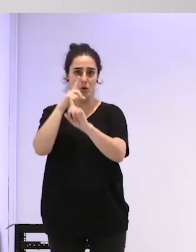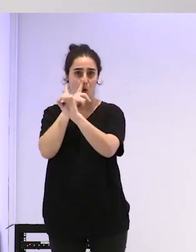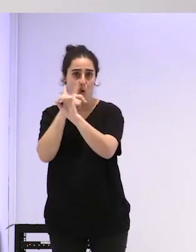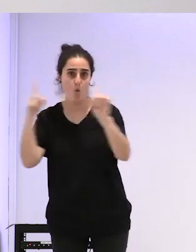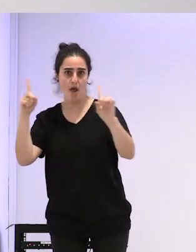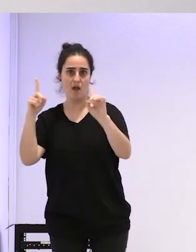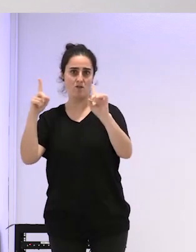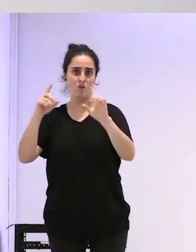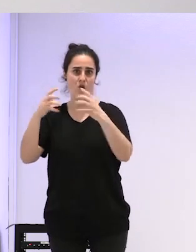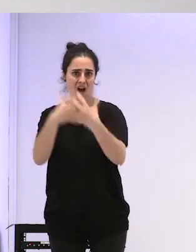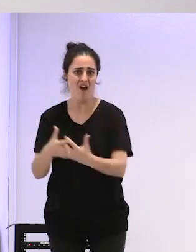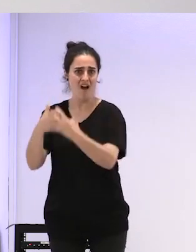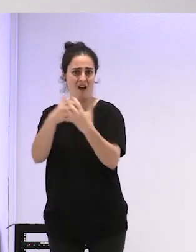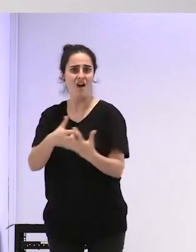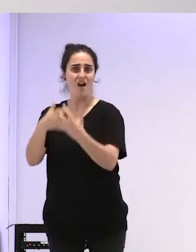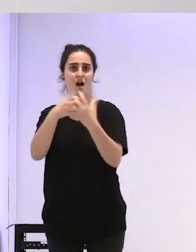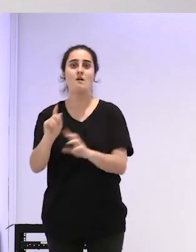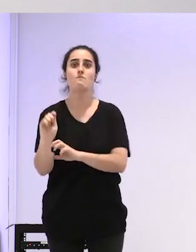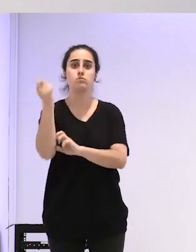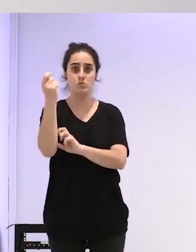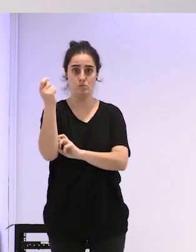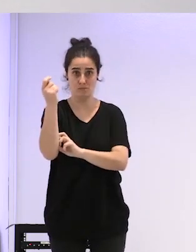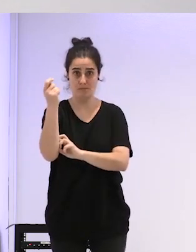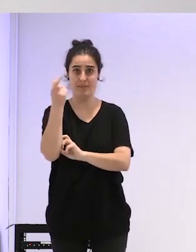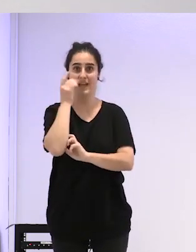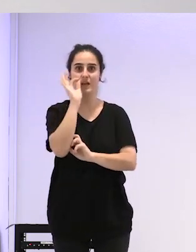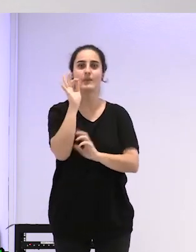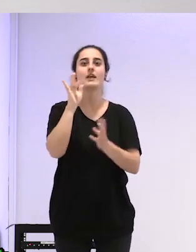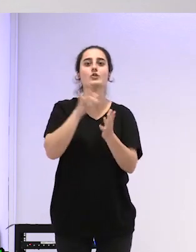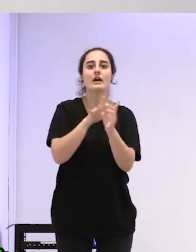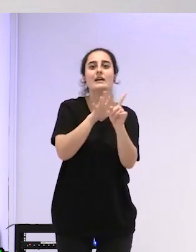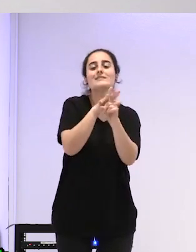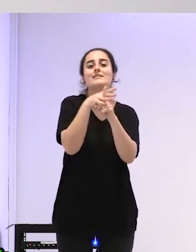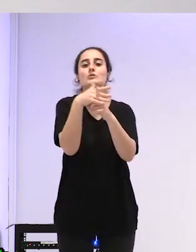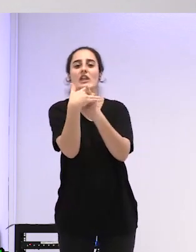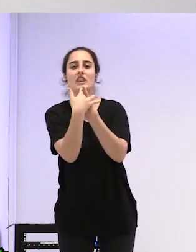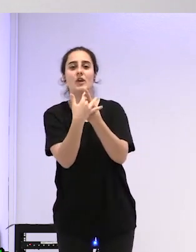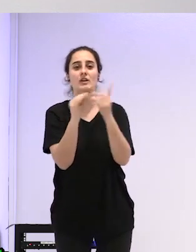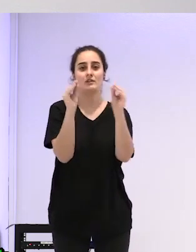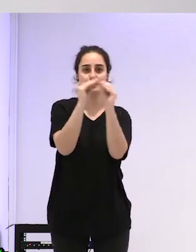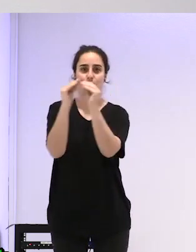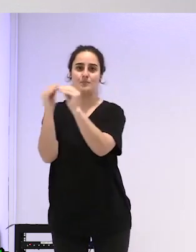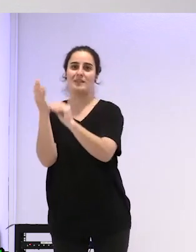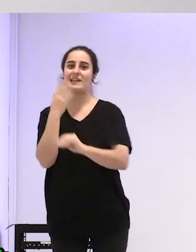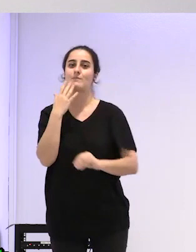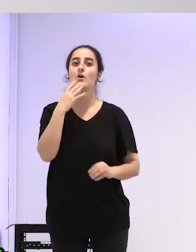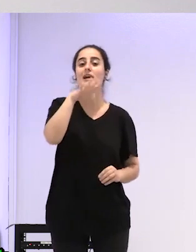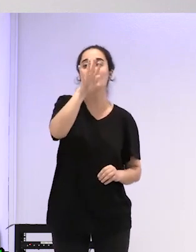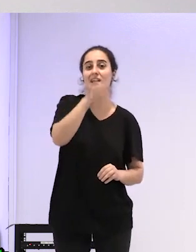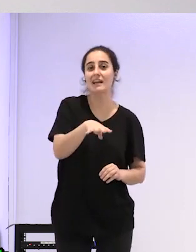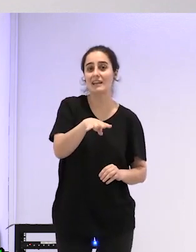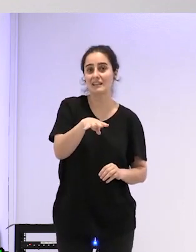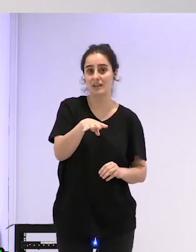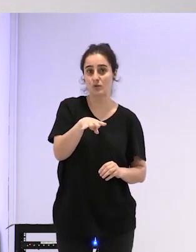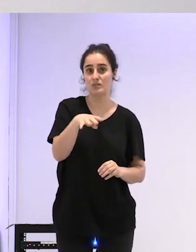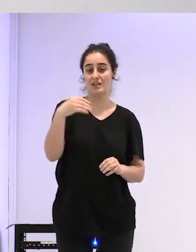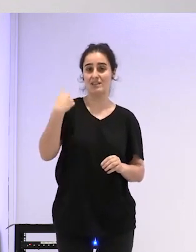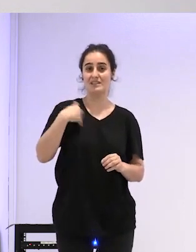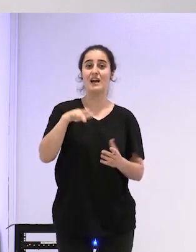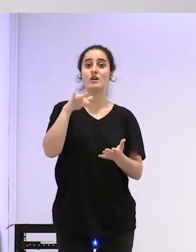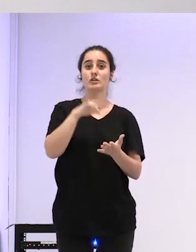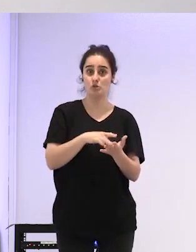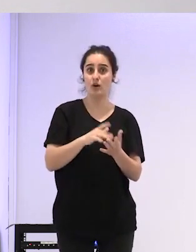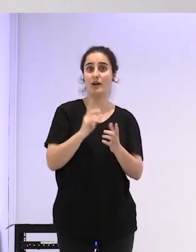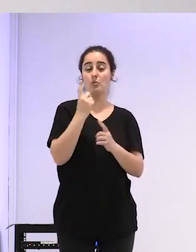poco tiempo y sí que es verdad que se dieron varias circunstancias porque por ejemplo claro en Cataluña ya estaba el Servait Transit o sea que era